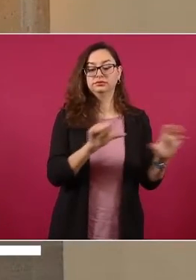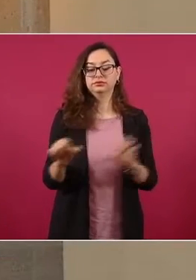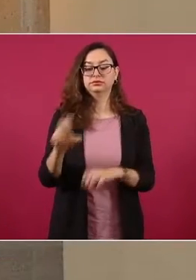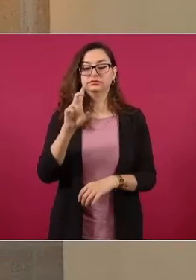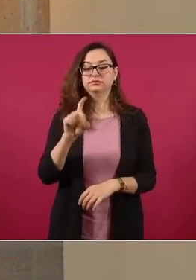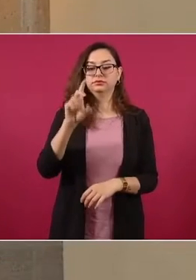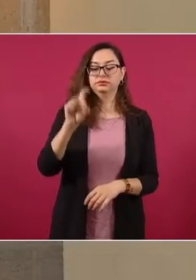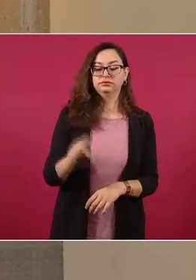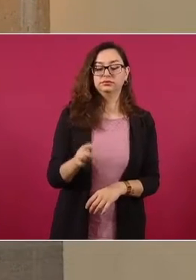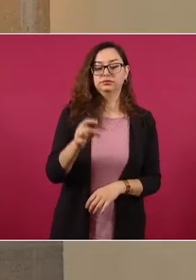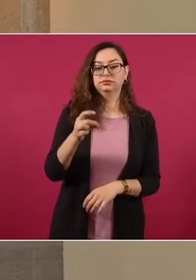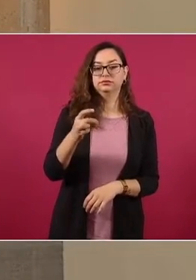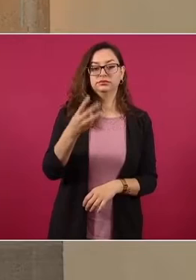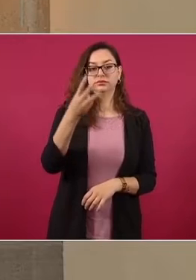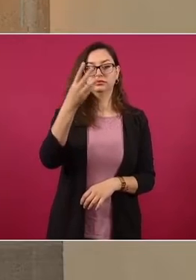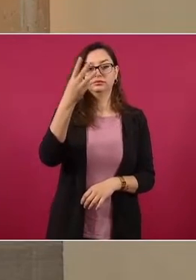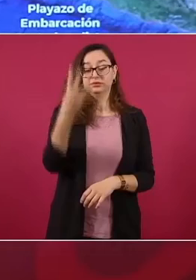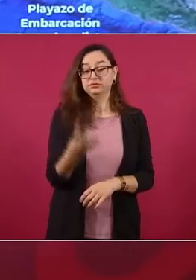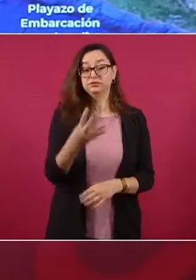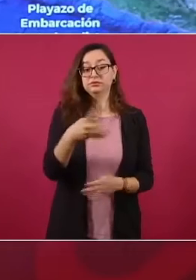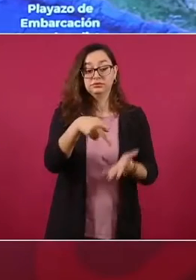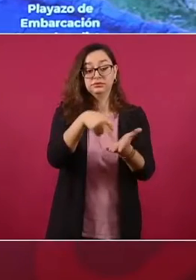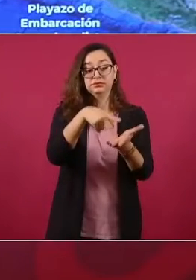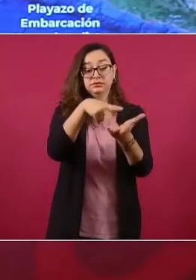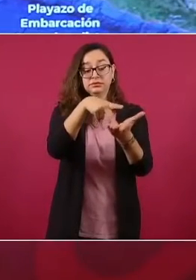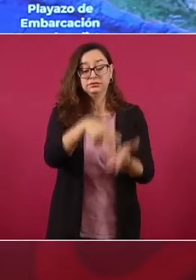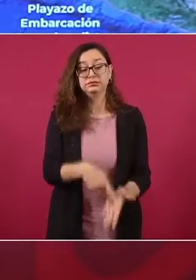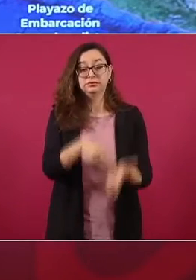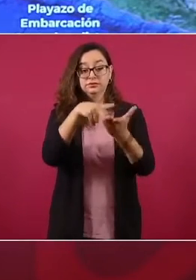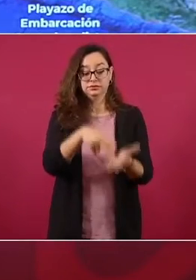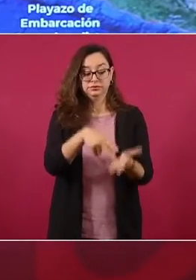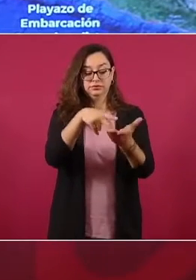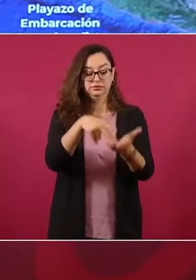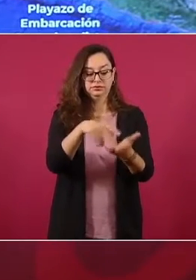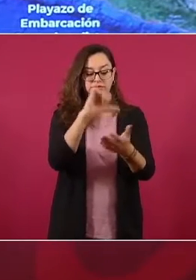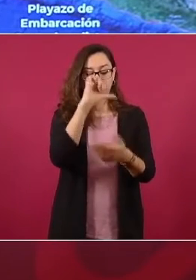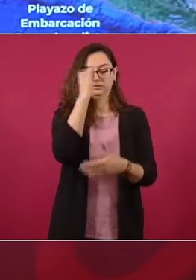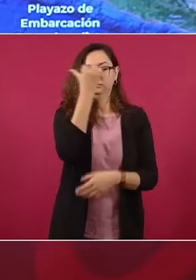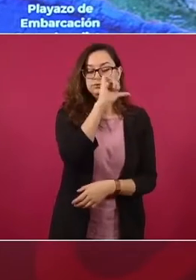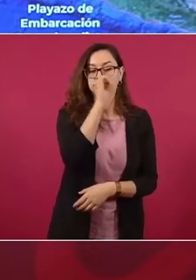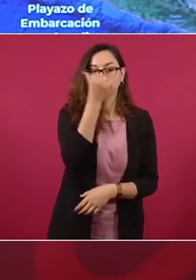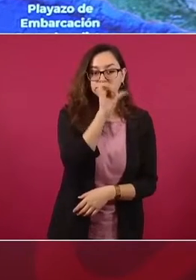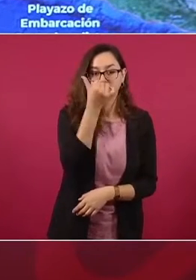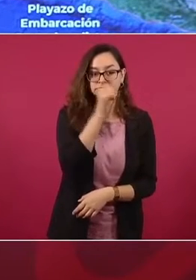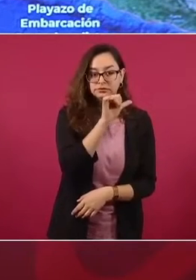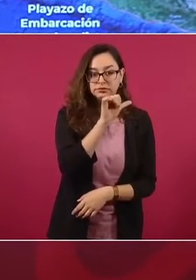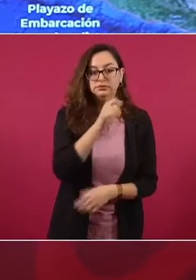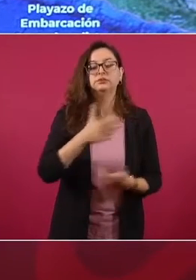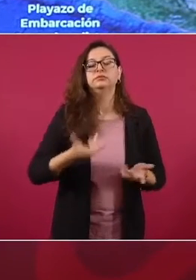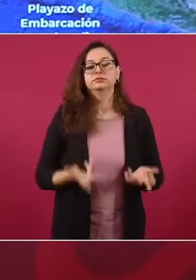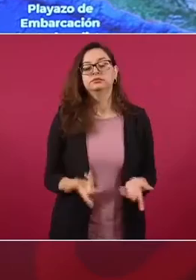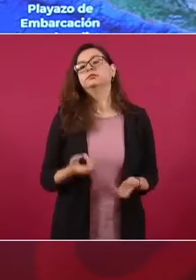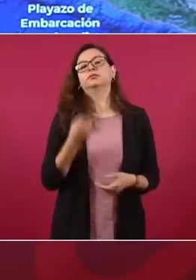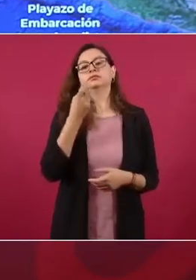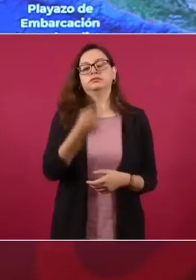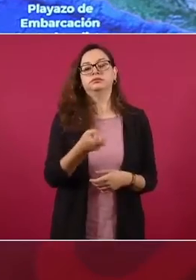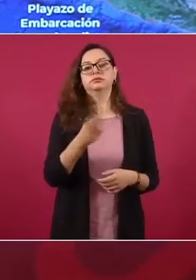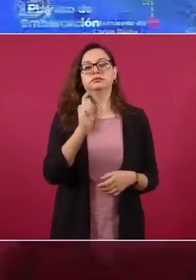de cocaína, es decir, 3.6 toneladas, lo cual representa un aseguramiento